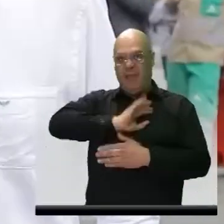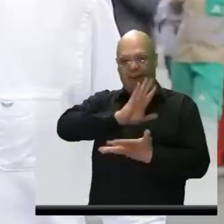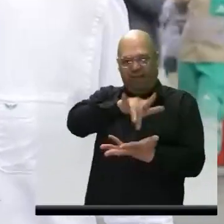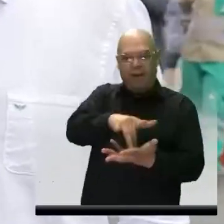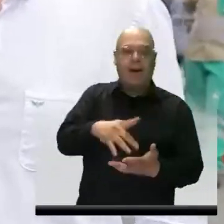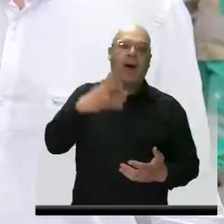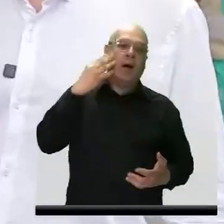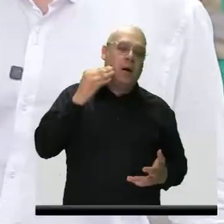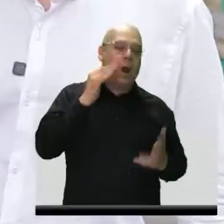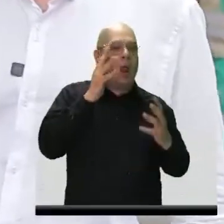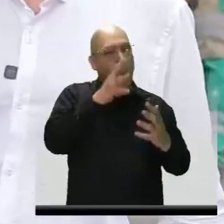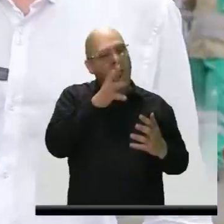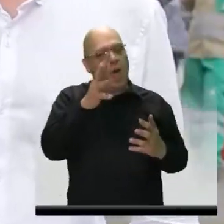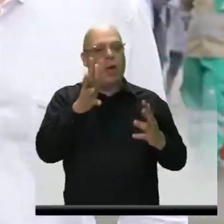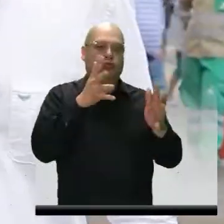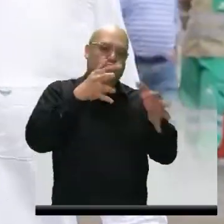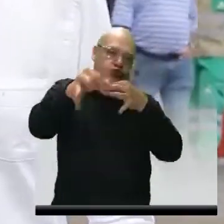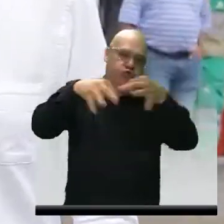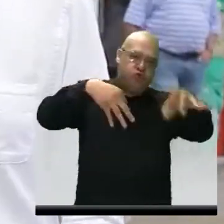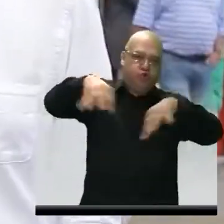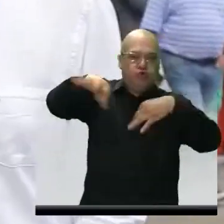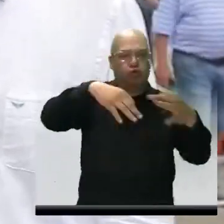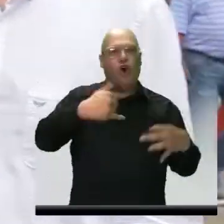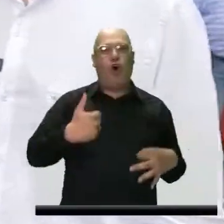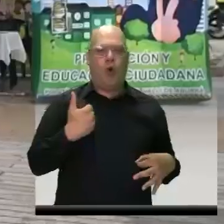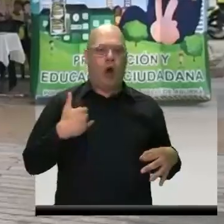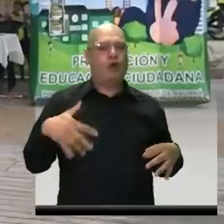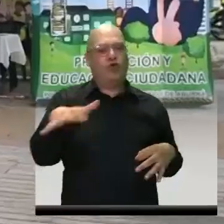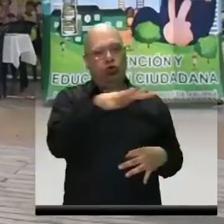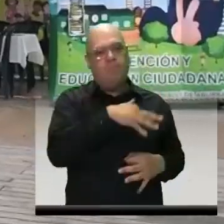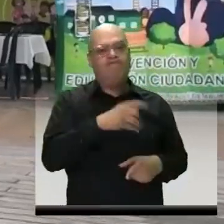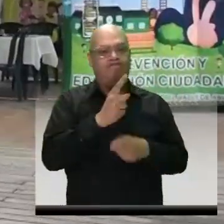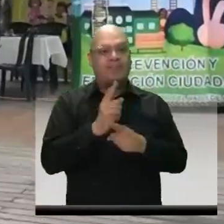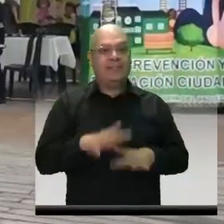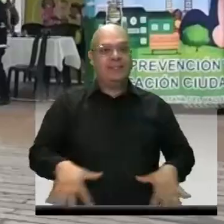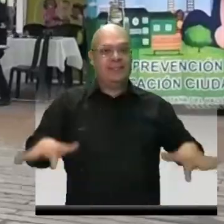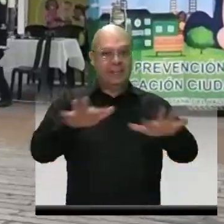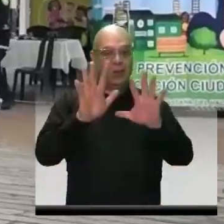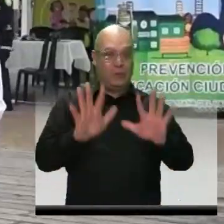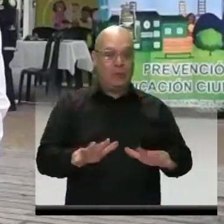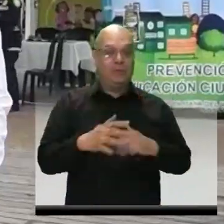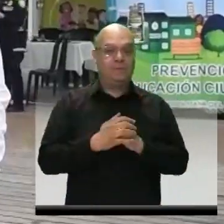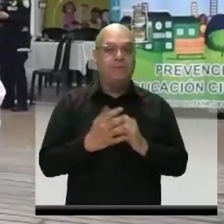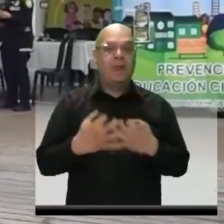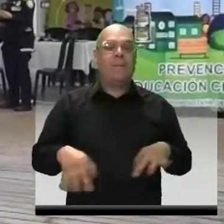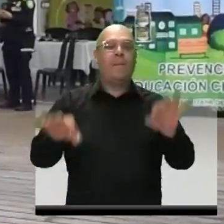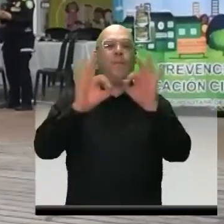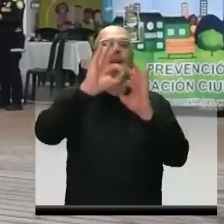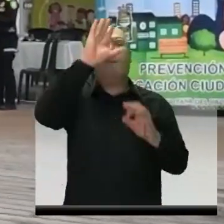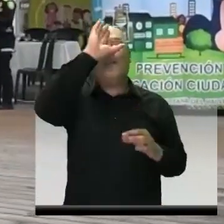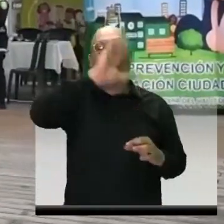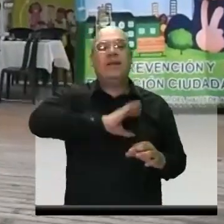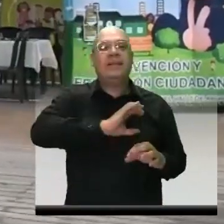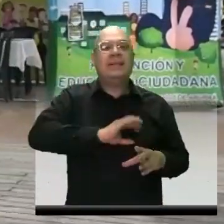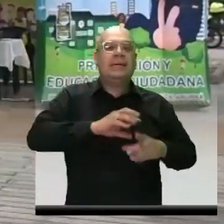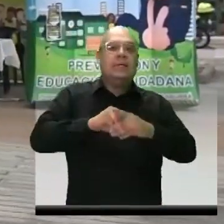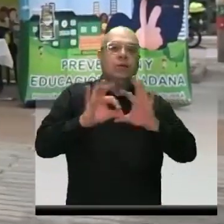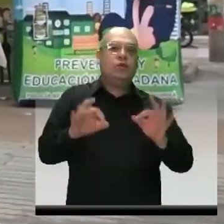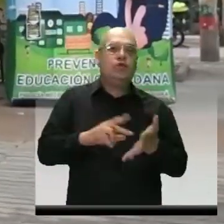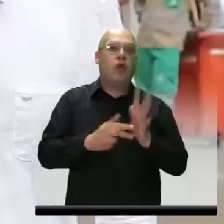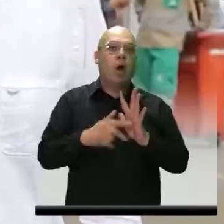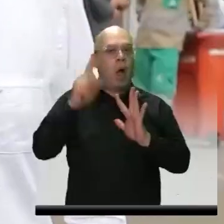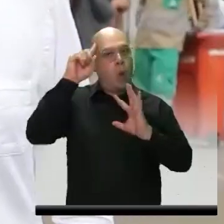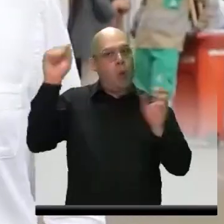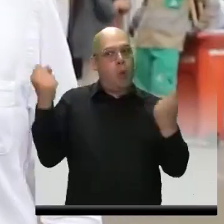con los jóvenes, todas las dinámicas que estamos tratando de prevenir en la ciudad. Y es importante, la policía es nuestro gran aliado en temas de